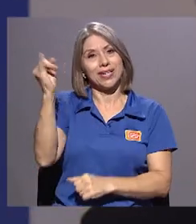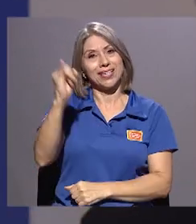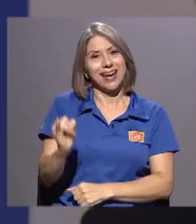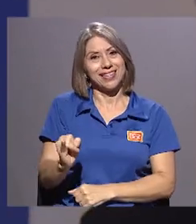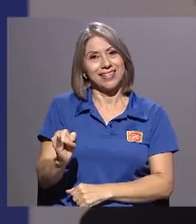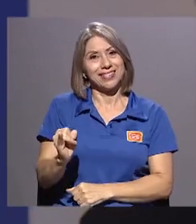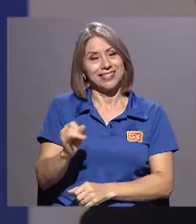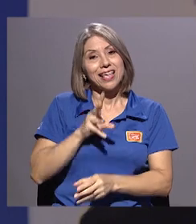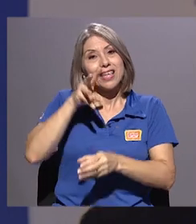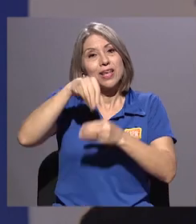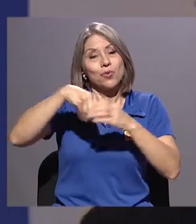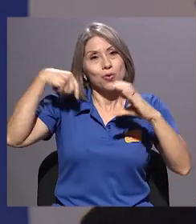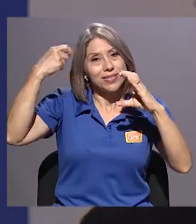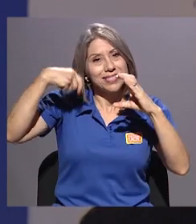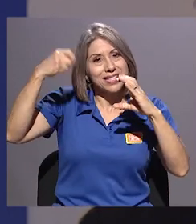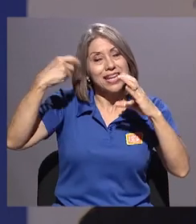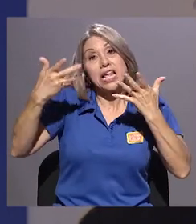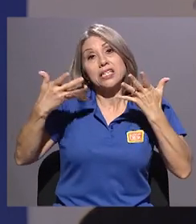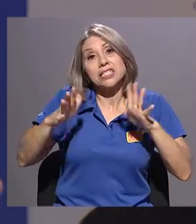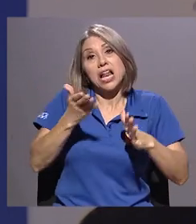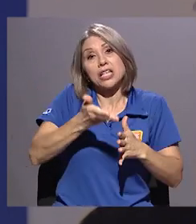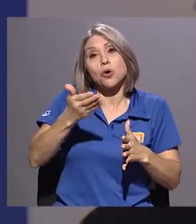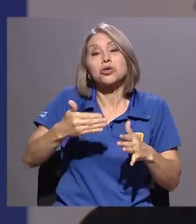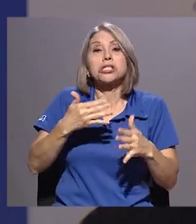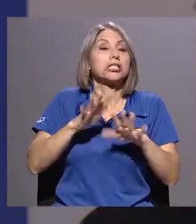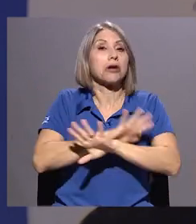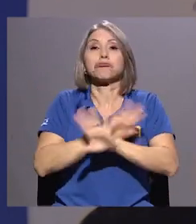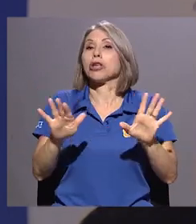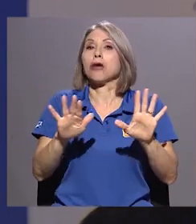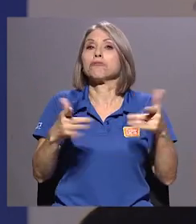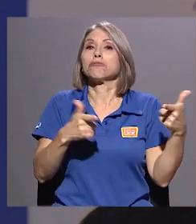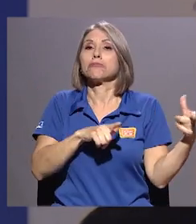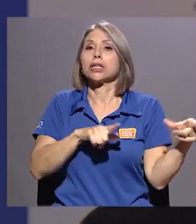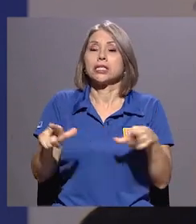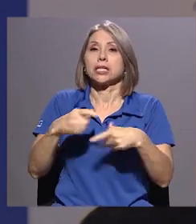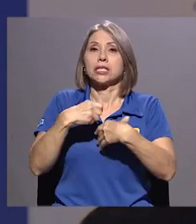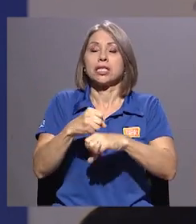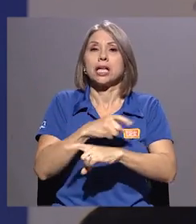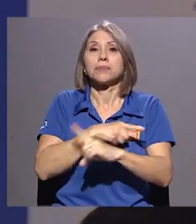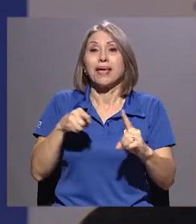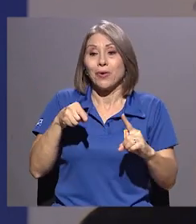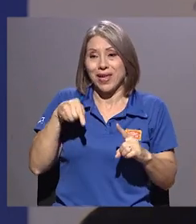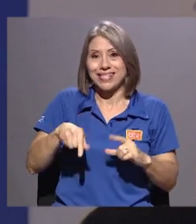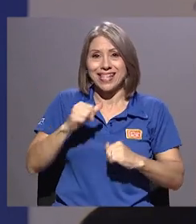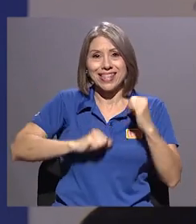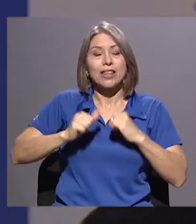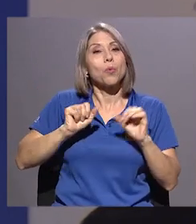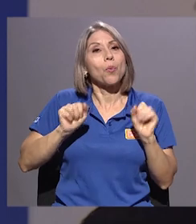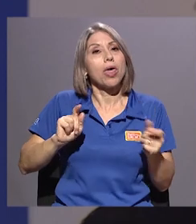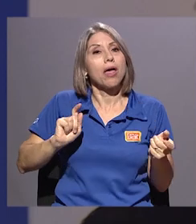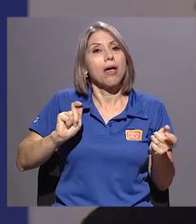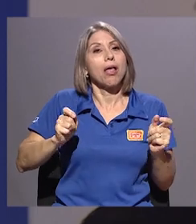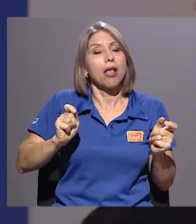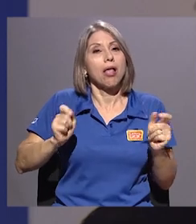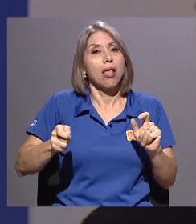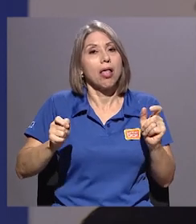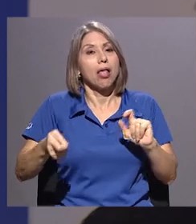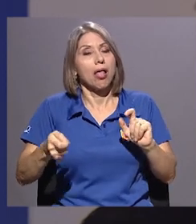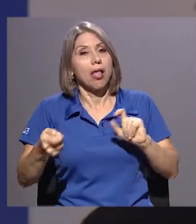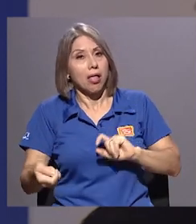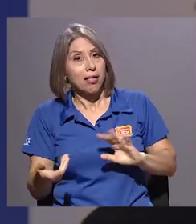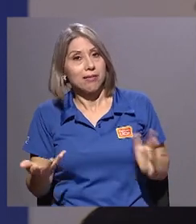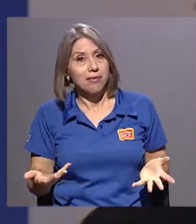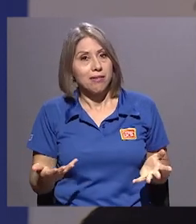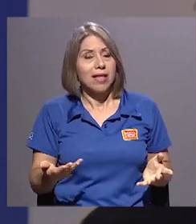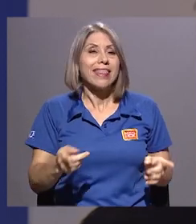cual, esto puede irse modificando. Incluso no sé si, ¿qué impacto pueden tener en vos esa retroalimentación, esas